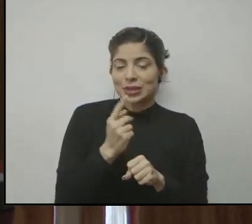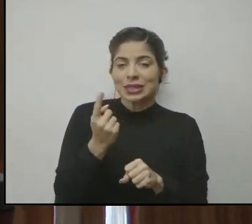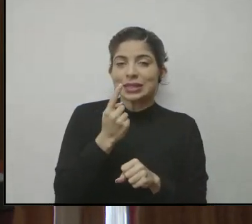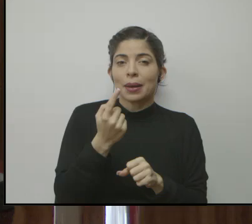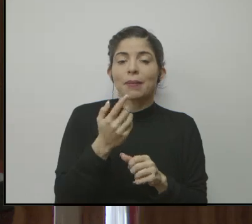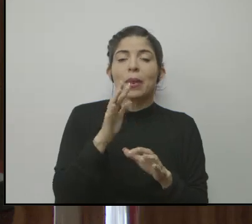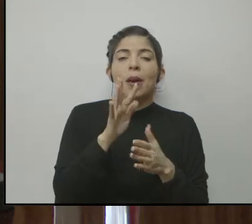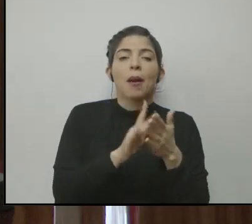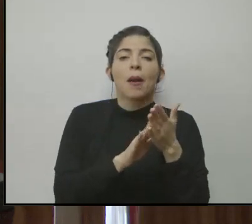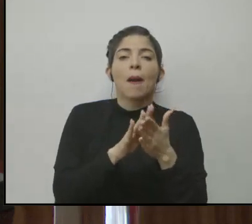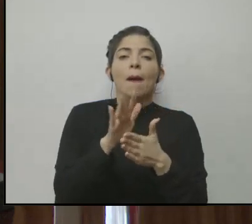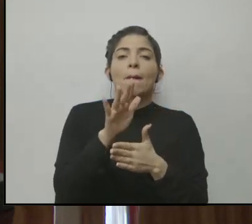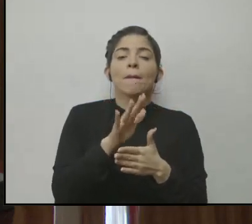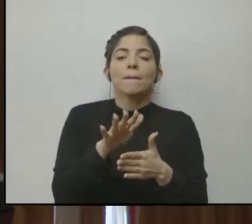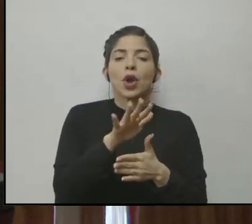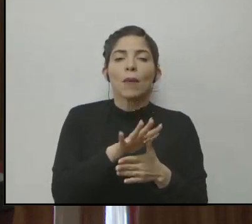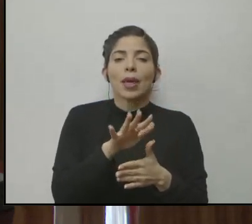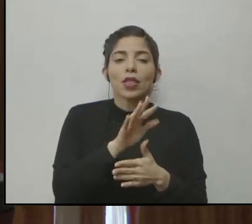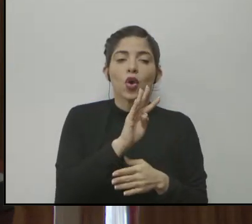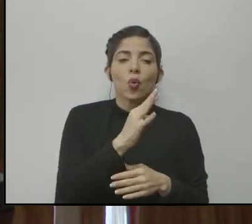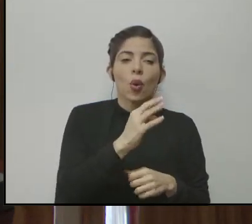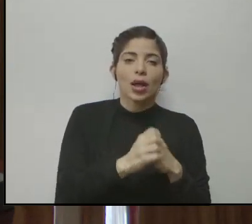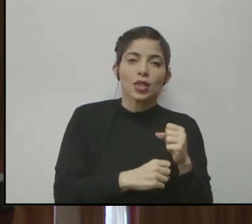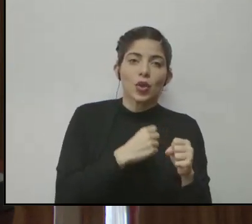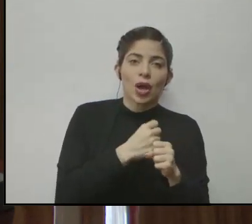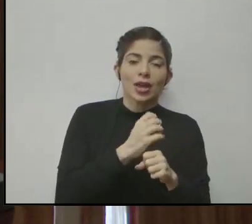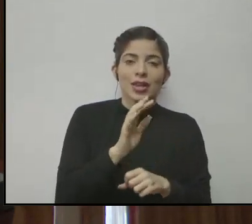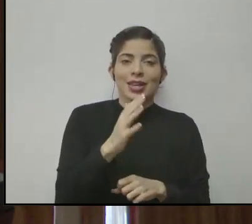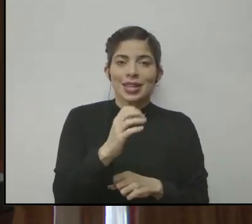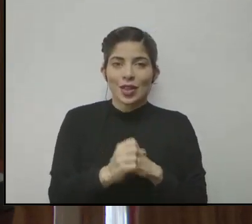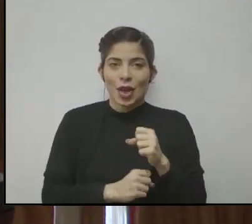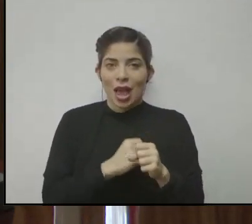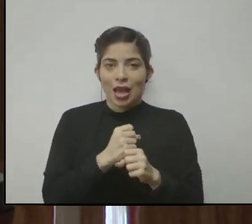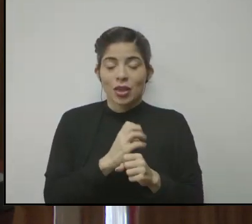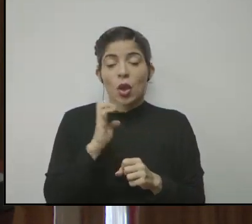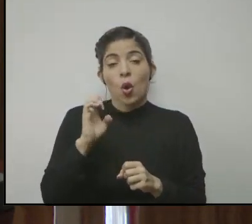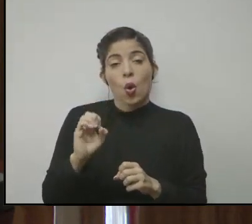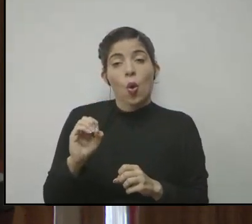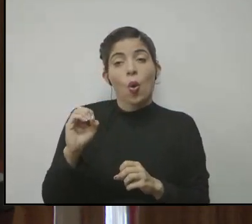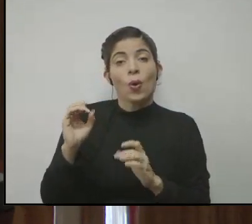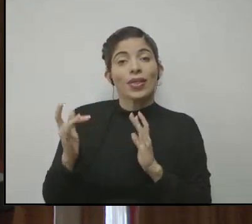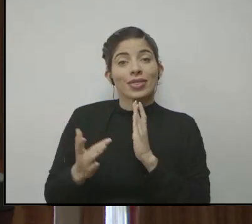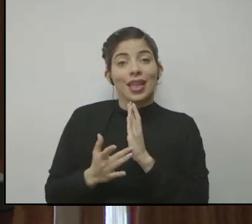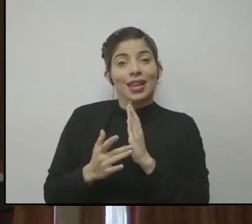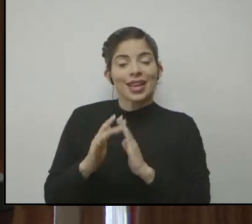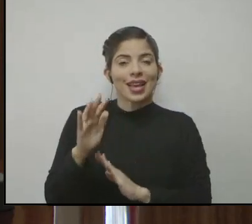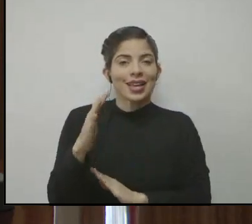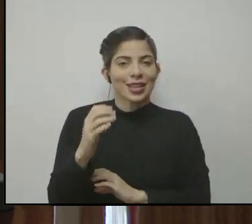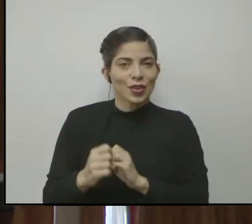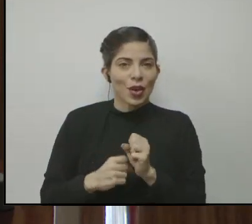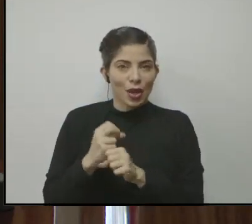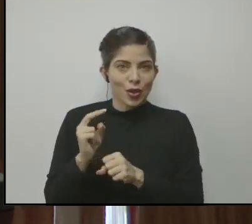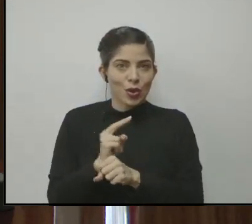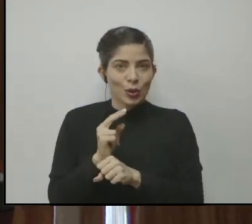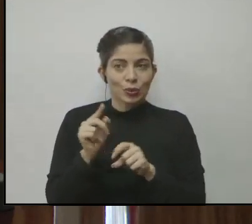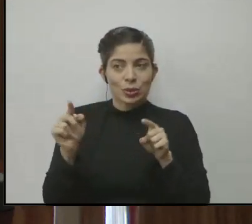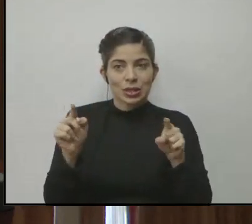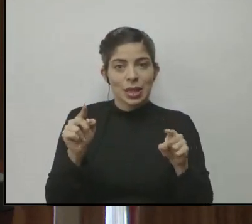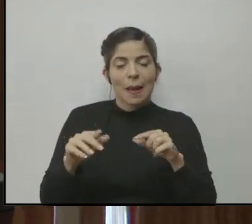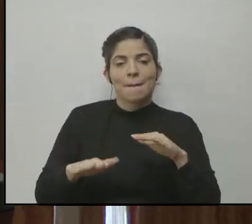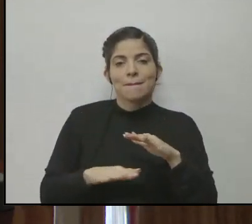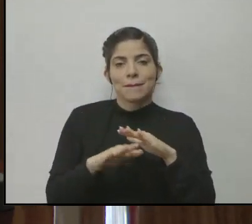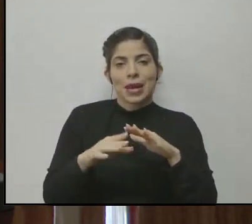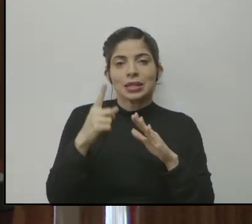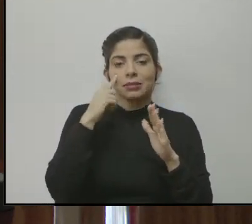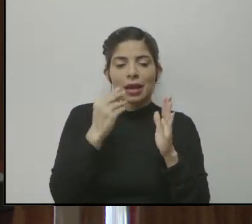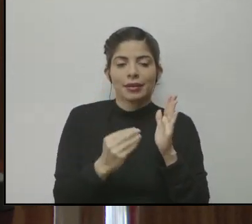promedios, ya sea el cuarto año en caso de los que están ahora en quinto o los de educación técnica los que están en quinto año, entonces esa es la base para